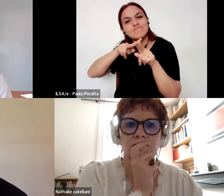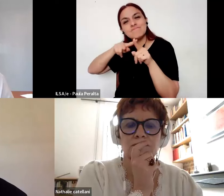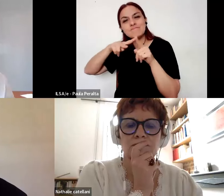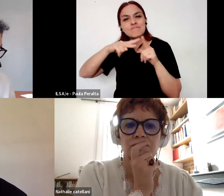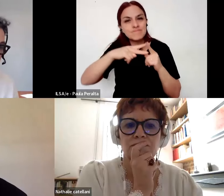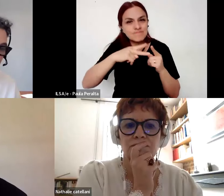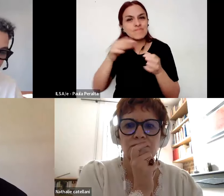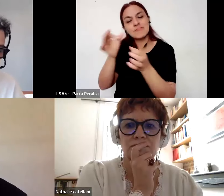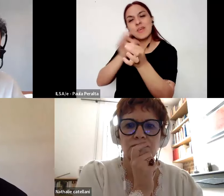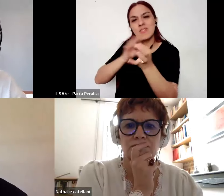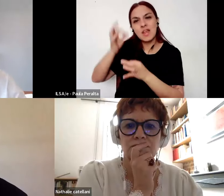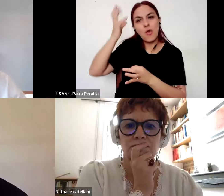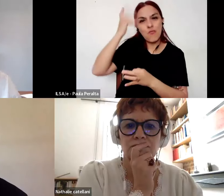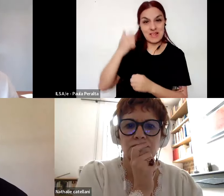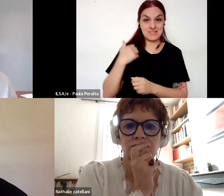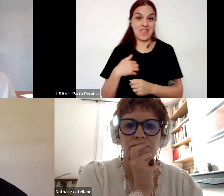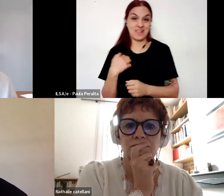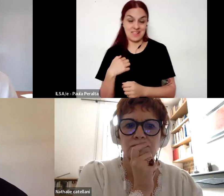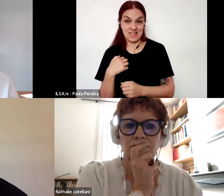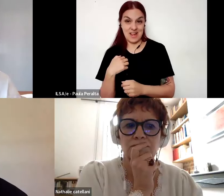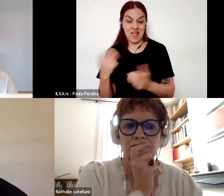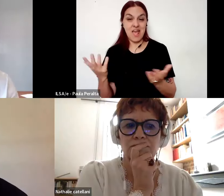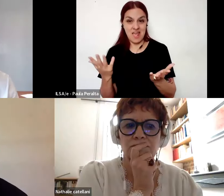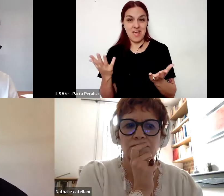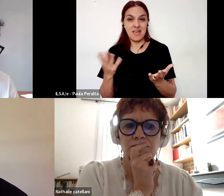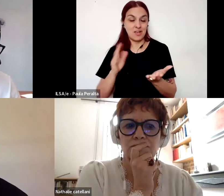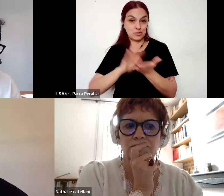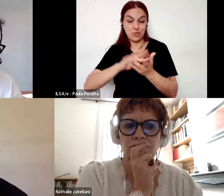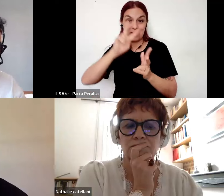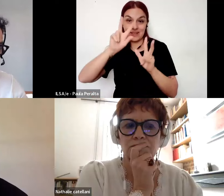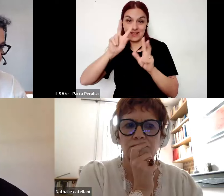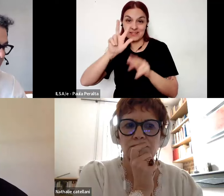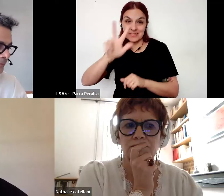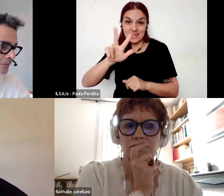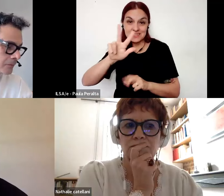puesta en diálogo de francia y argentina sobre estas tres temáticas